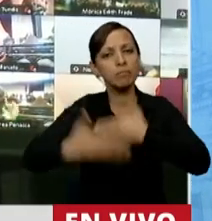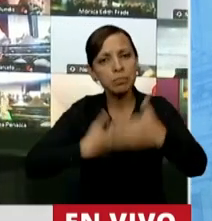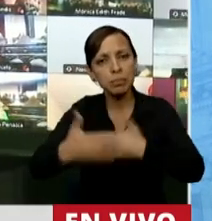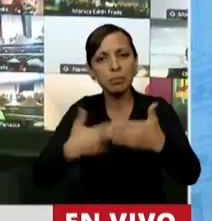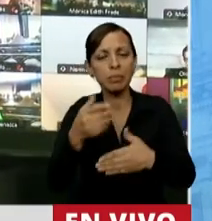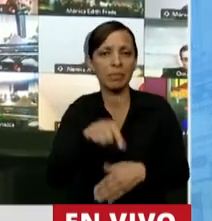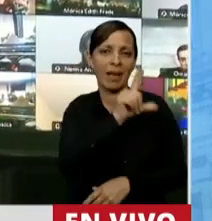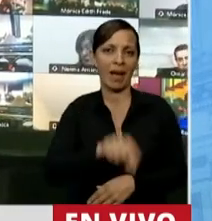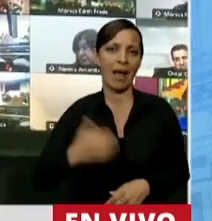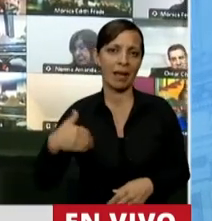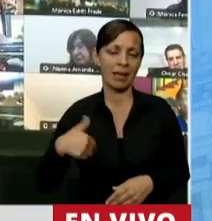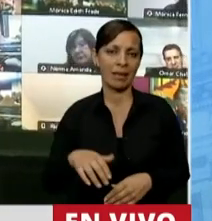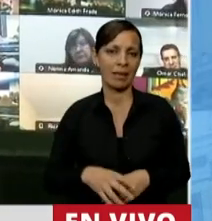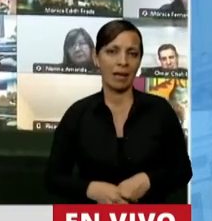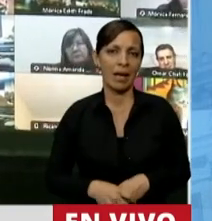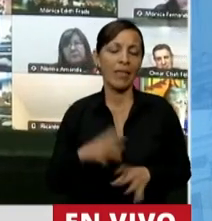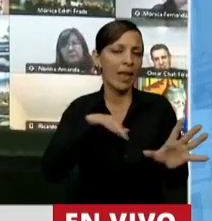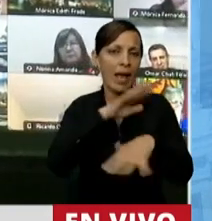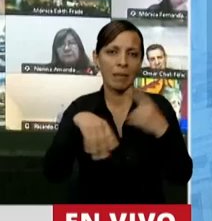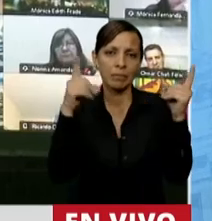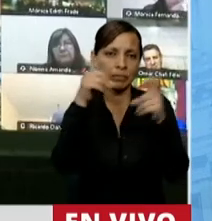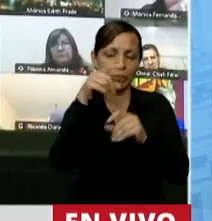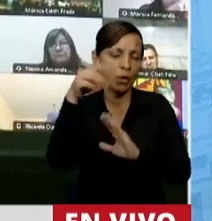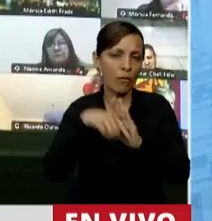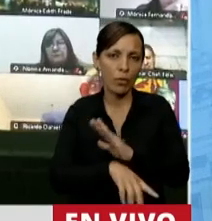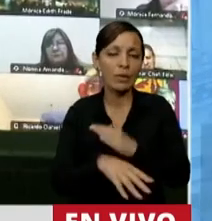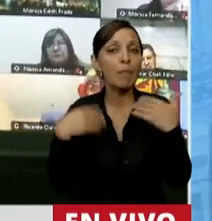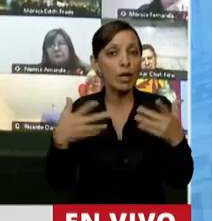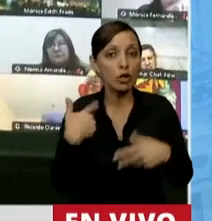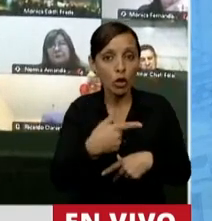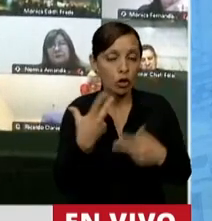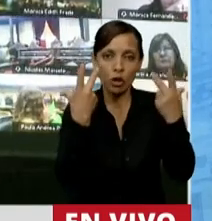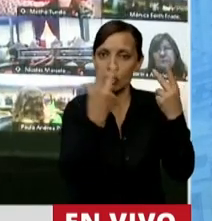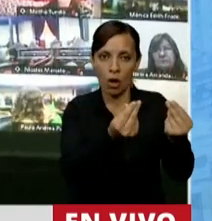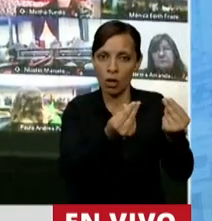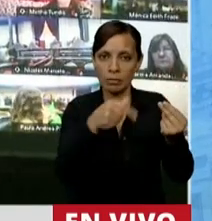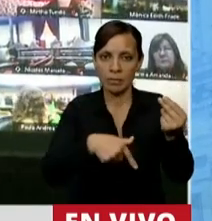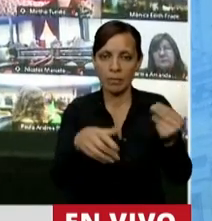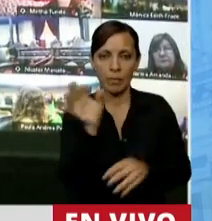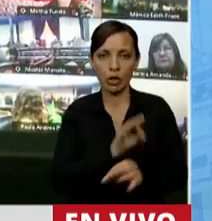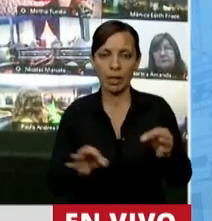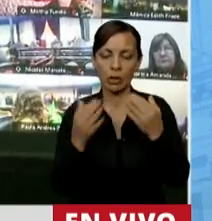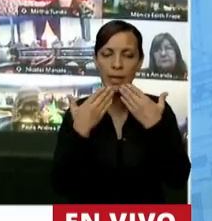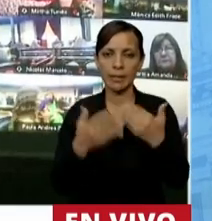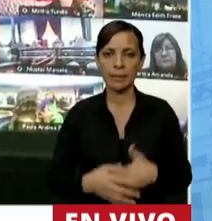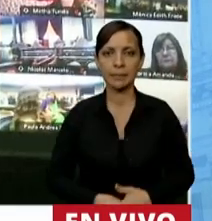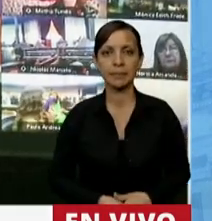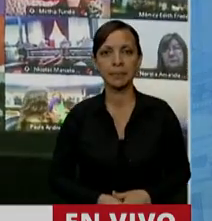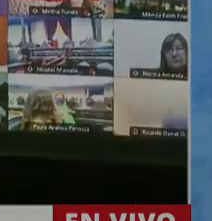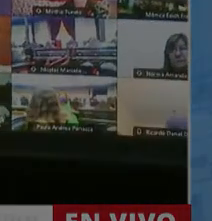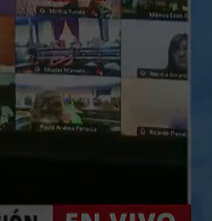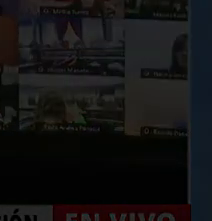este país de la profunda crisis que vive. Por esa razón no vamos a acompañar este proyecto. Gracias, Presidente. Gracias,